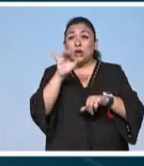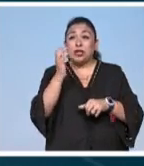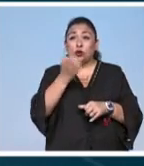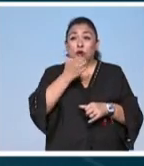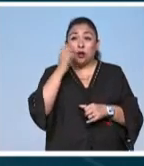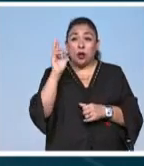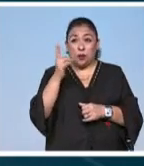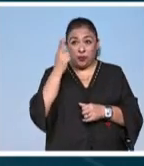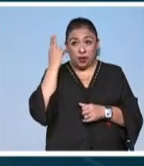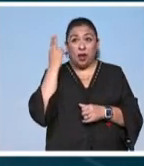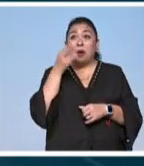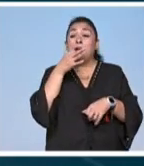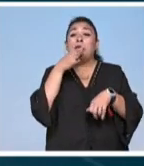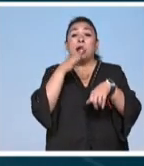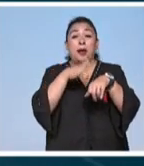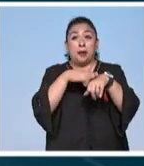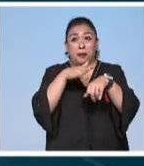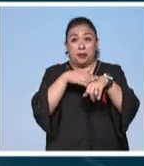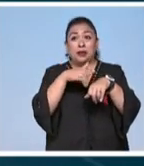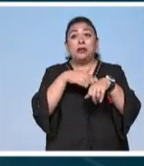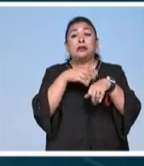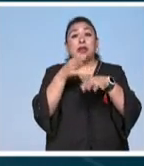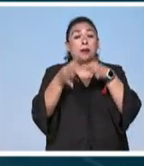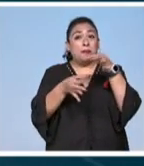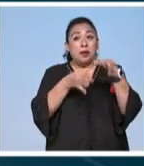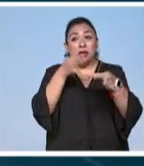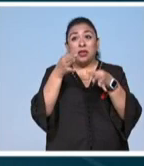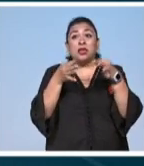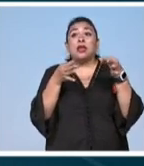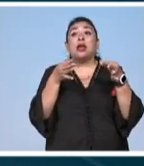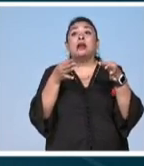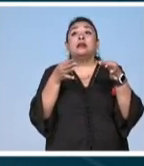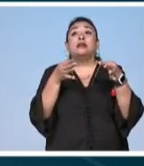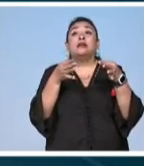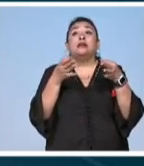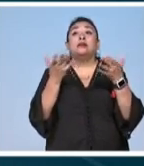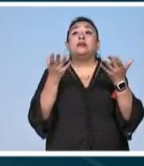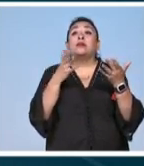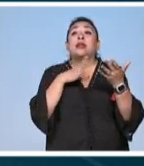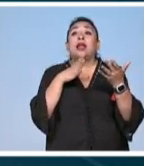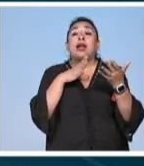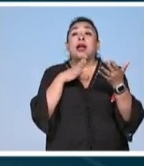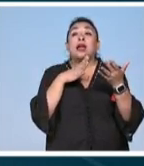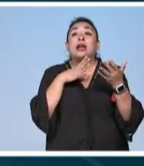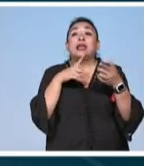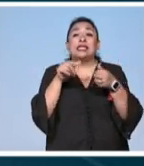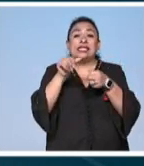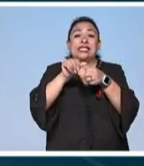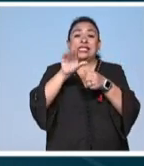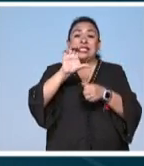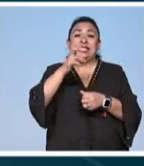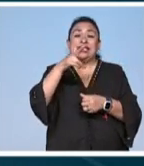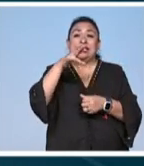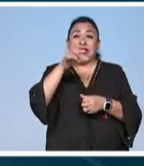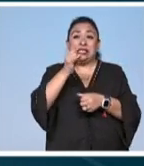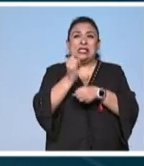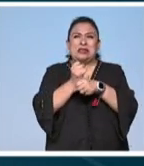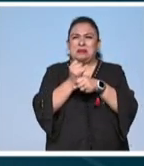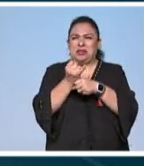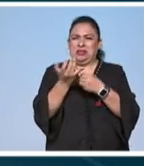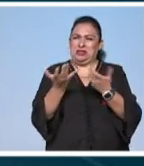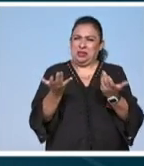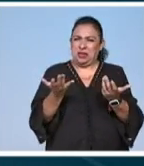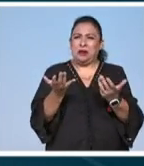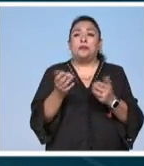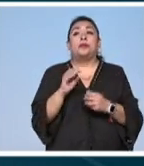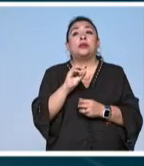ya se dio a conocer en diversos medios ha habido declaraciones una plaga de chinches que se va a investigar bien y